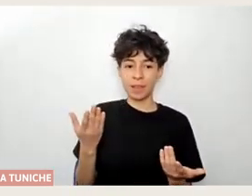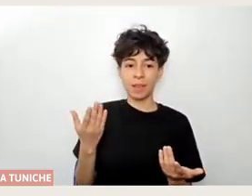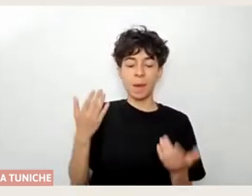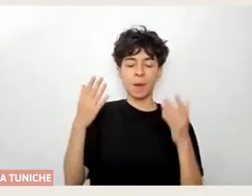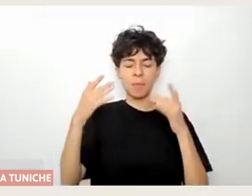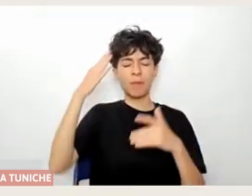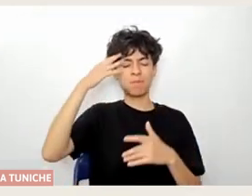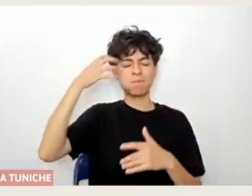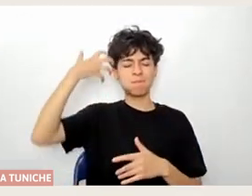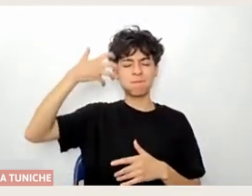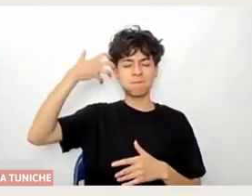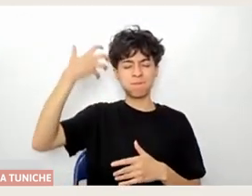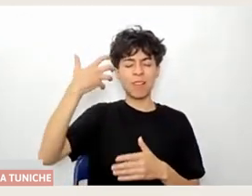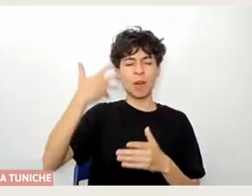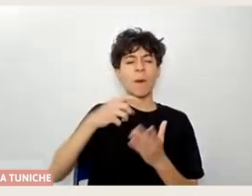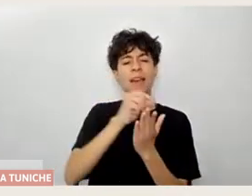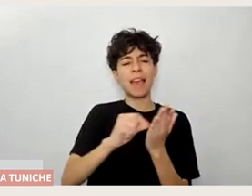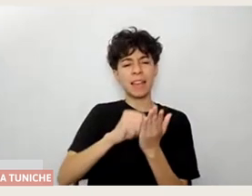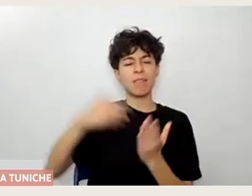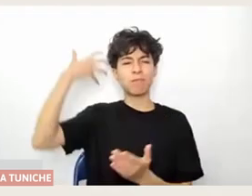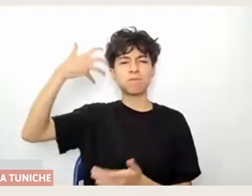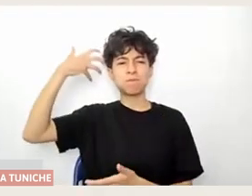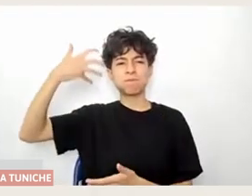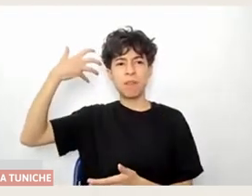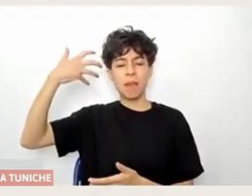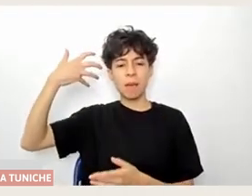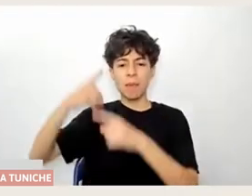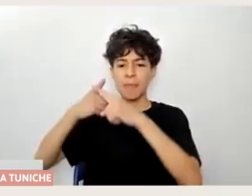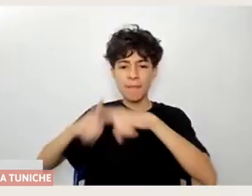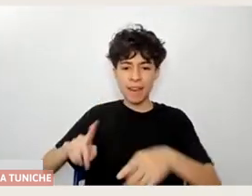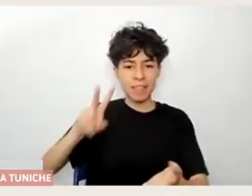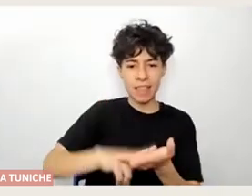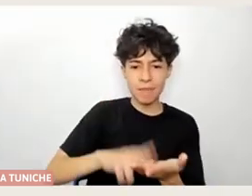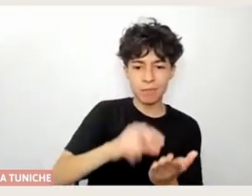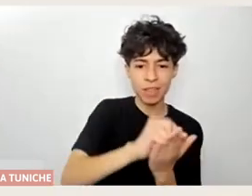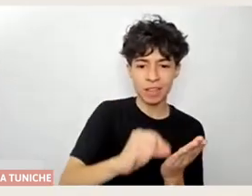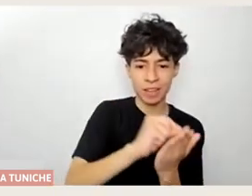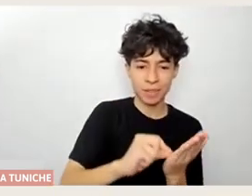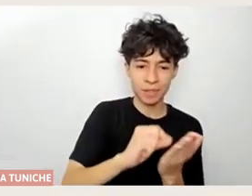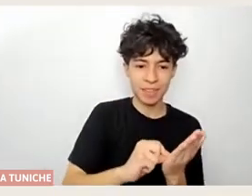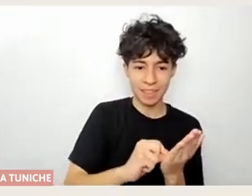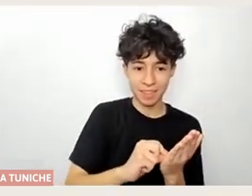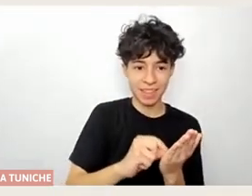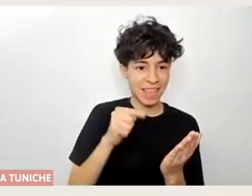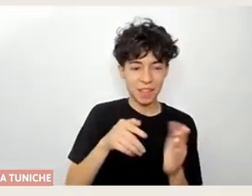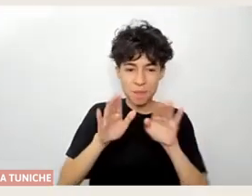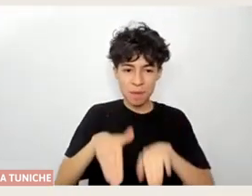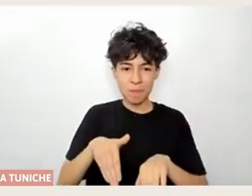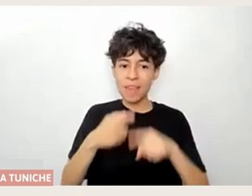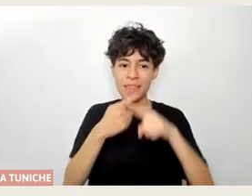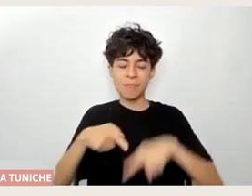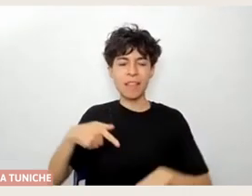cabeza, pero es muy distinto escribir. creo que eso pasa con todo, ¿no? Entonces